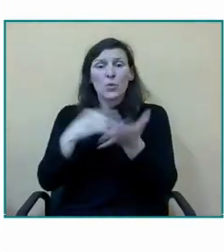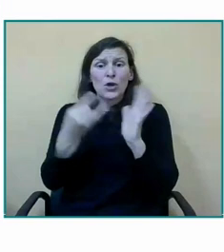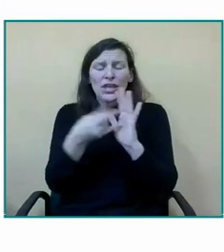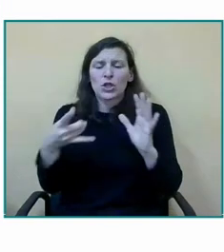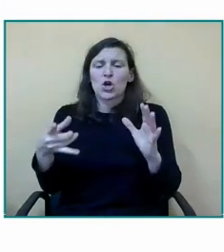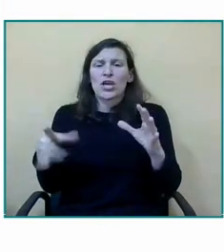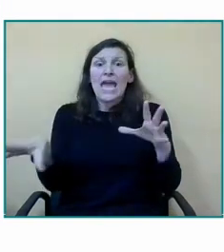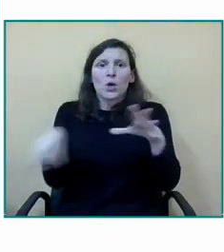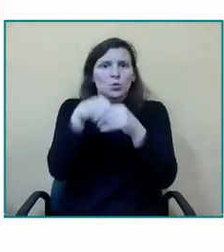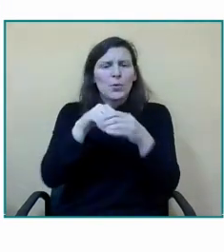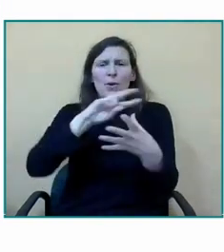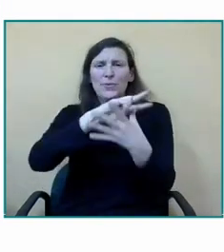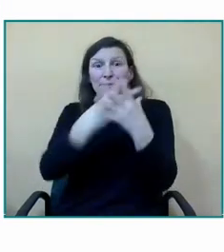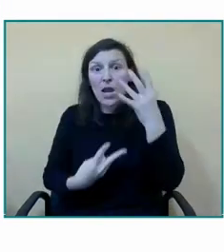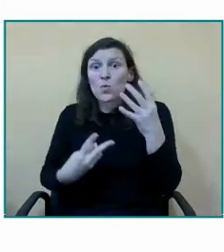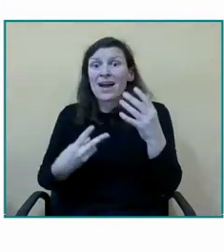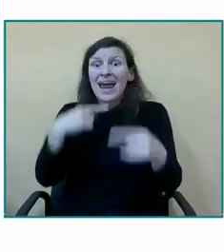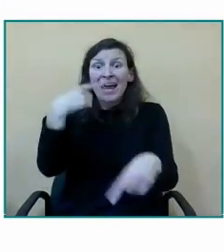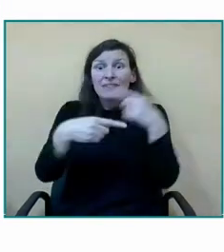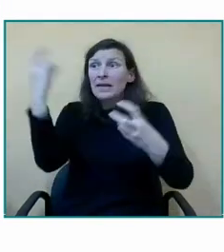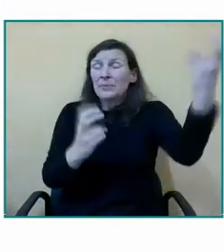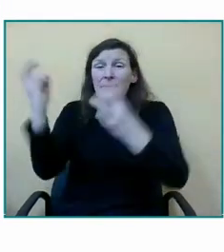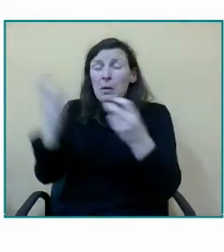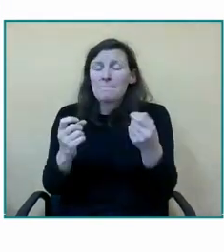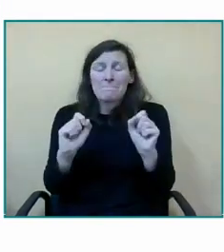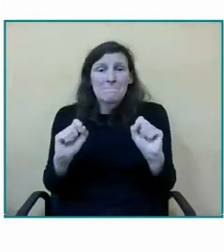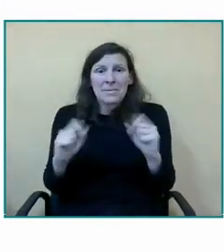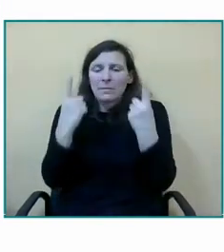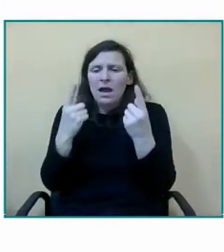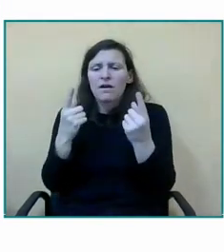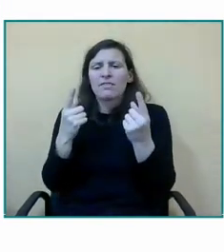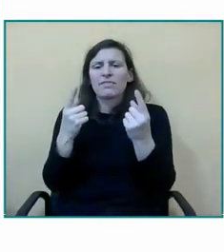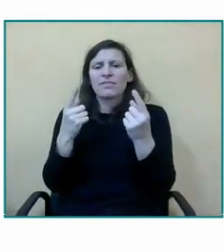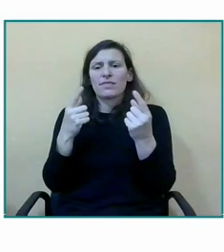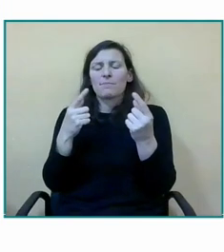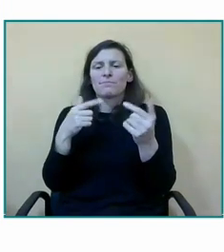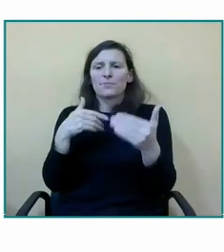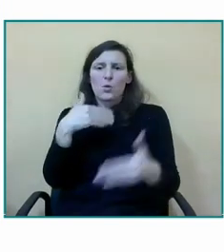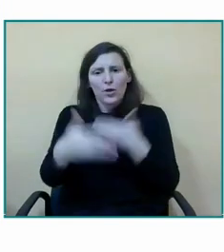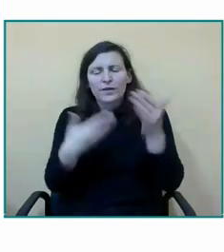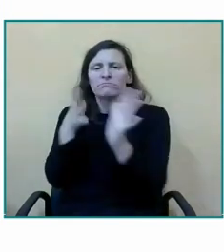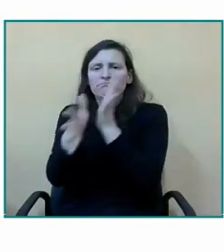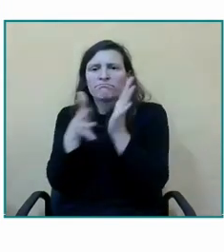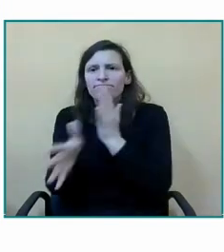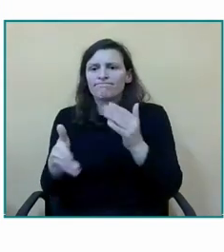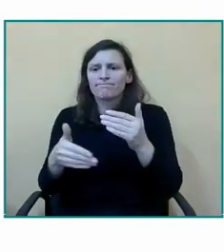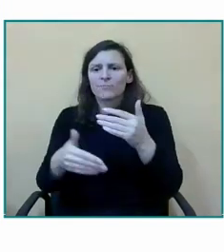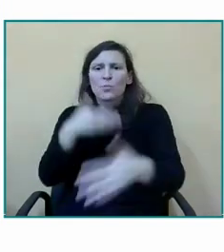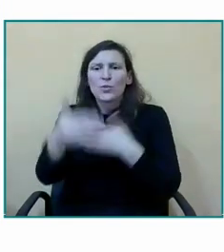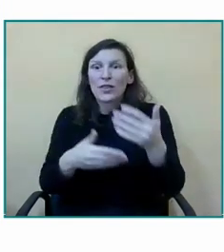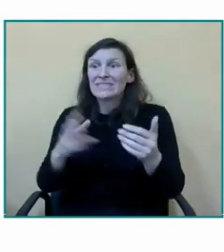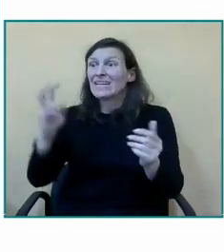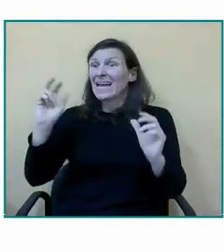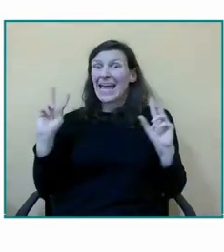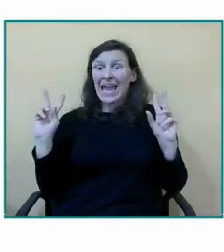reuniones que van a venir a conocer al cole las familias pues les explicarán la acogida la adaptación y la